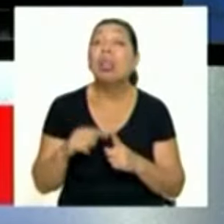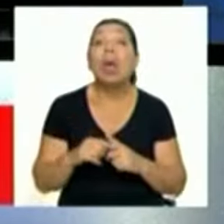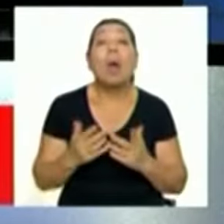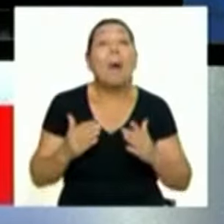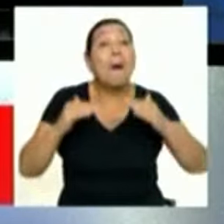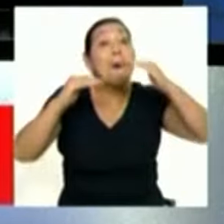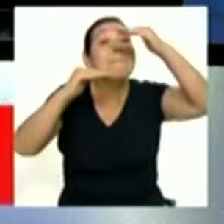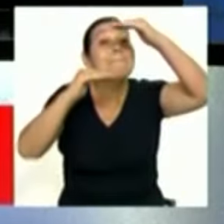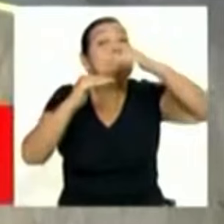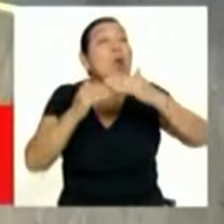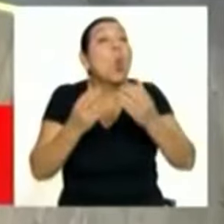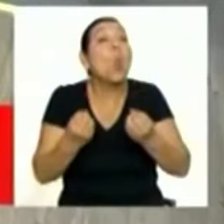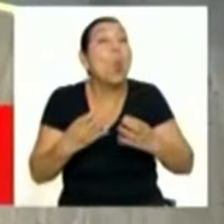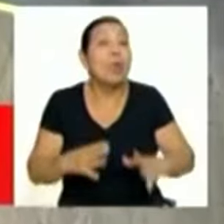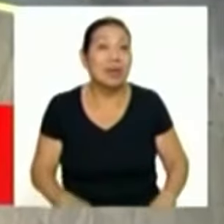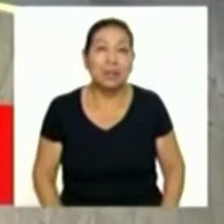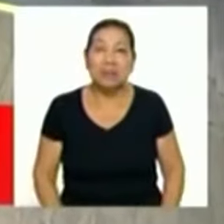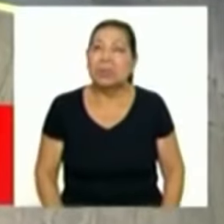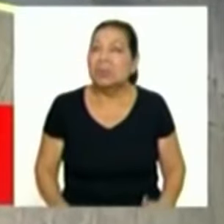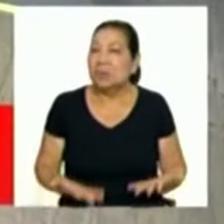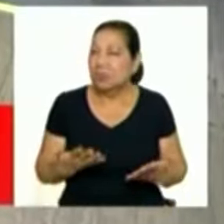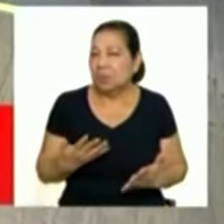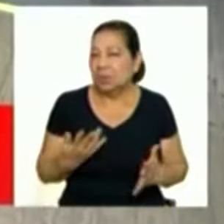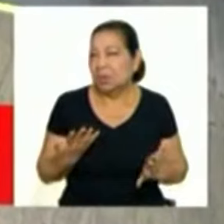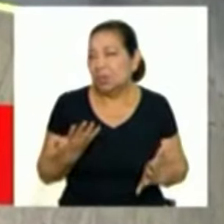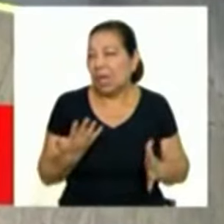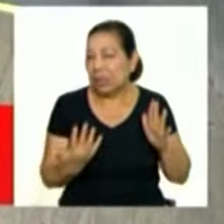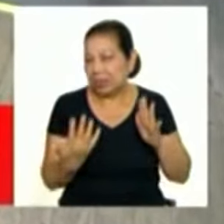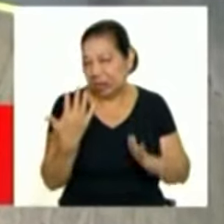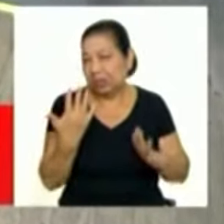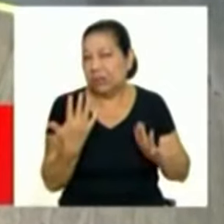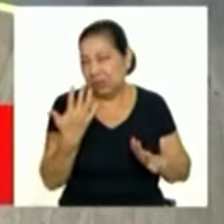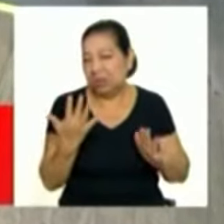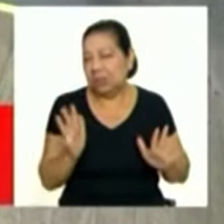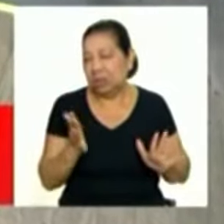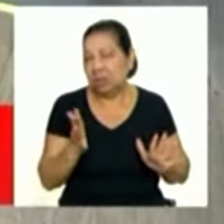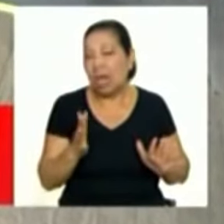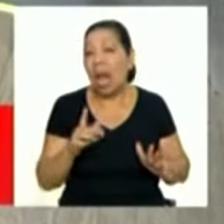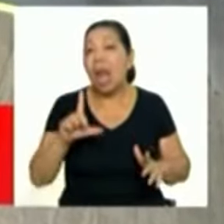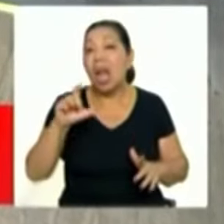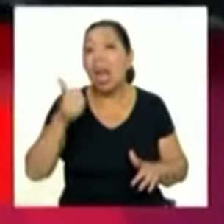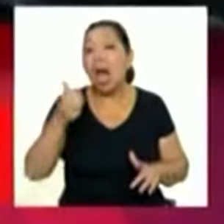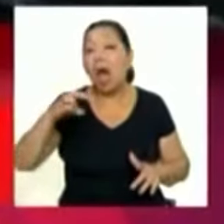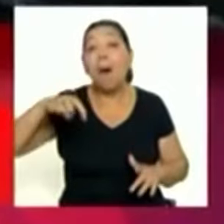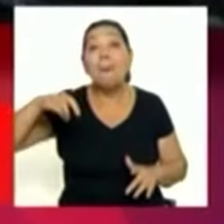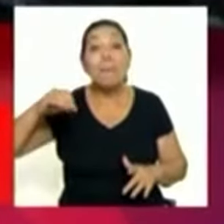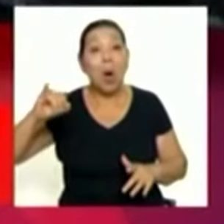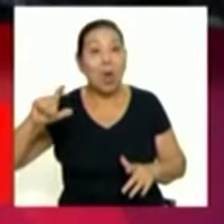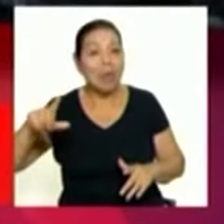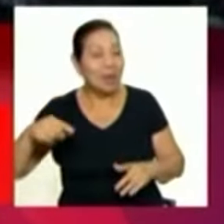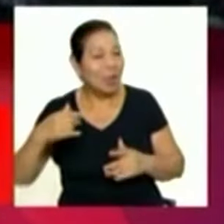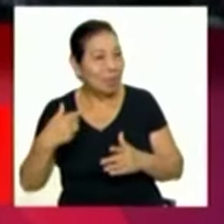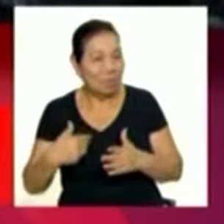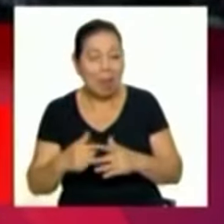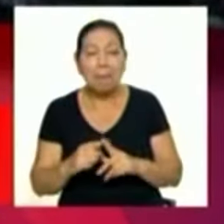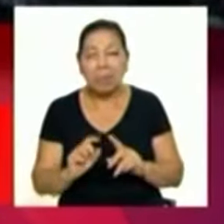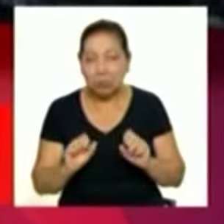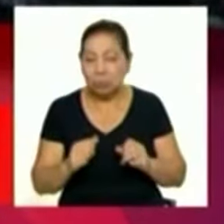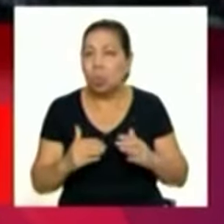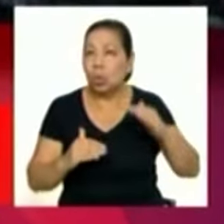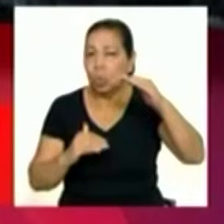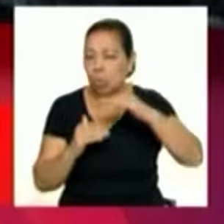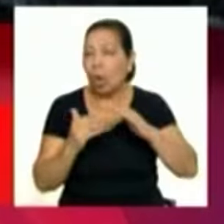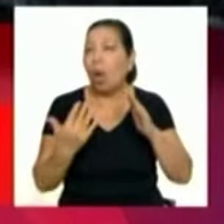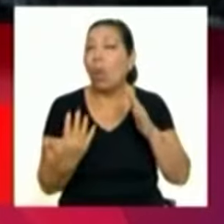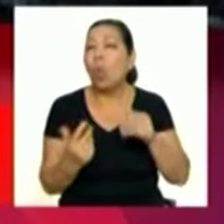podríamos descender en esta temporada? En realidad hemos tenido hasta valores de 15 en lo que es la molina, pero no en estos últimos días, pero sí hemos tenido